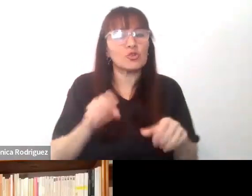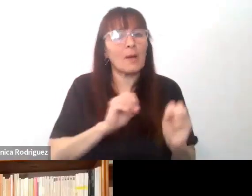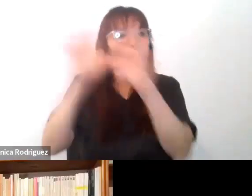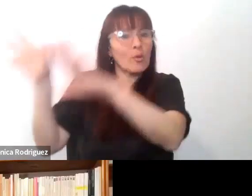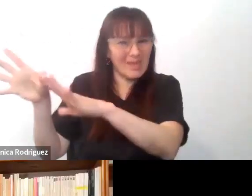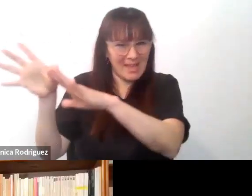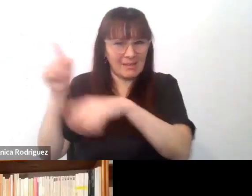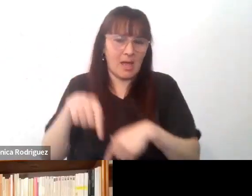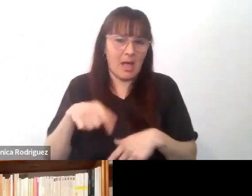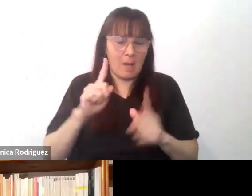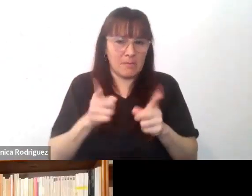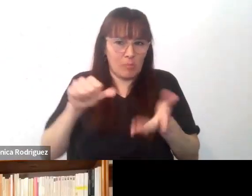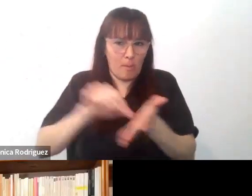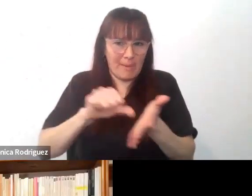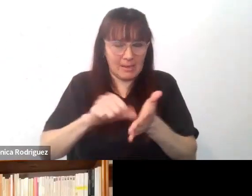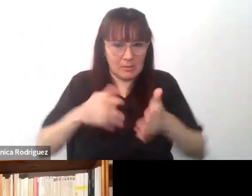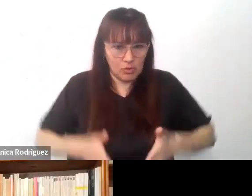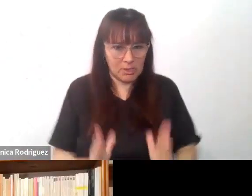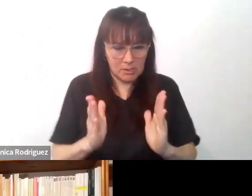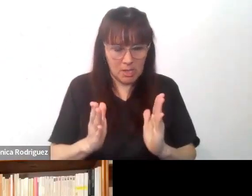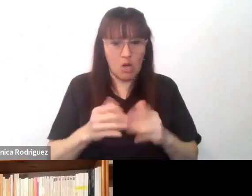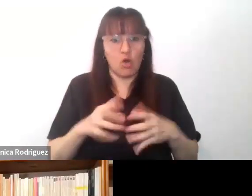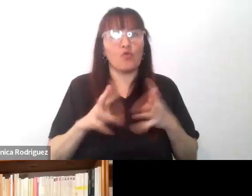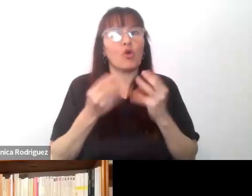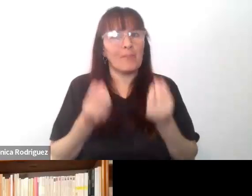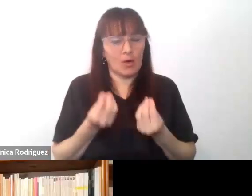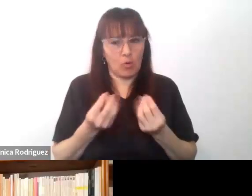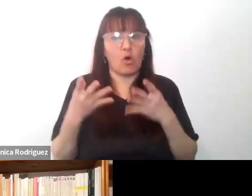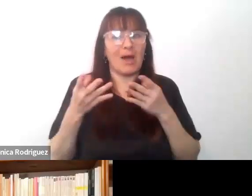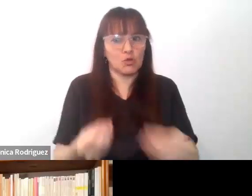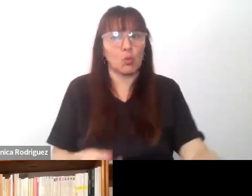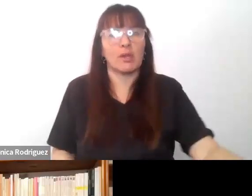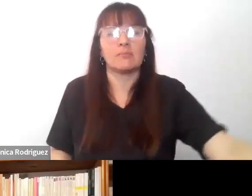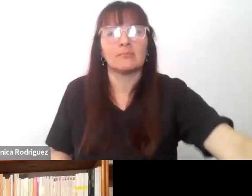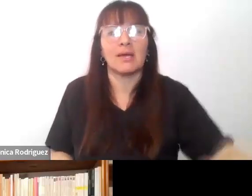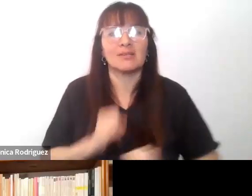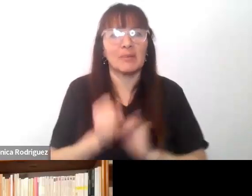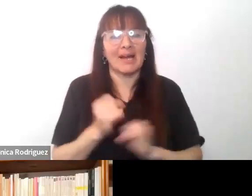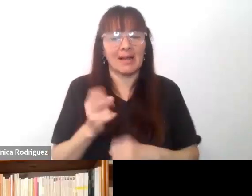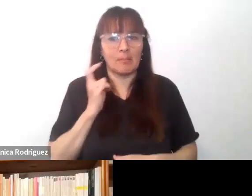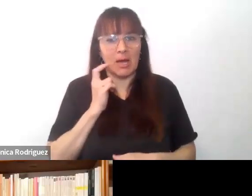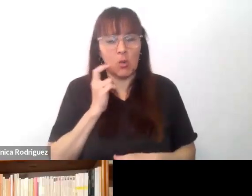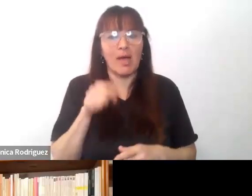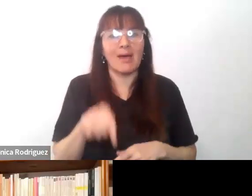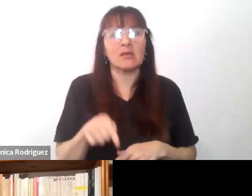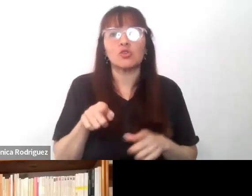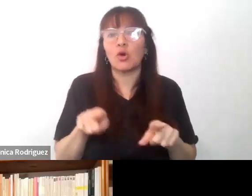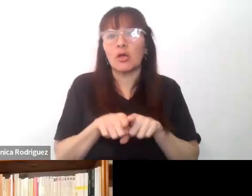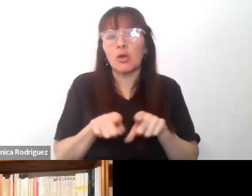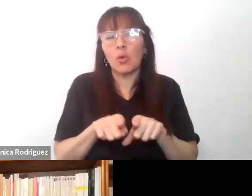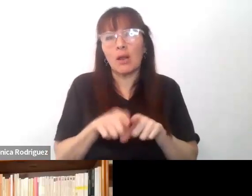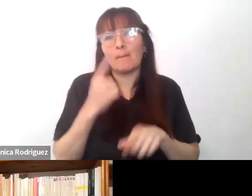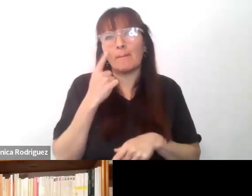a través de una ayuda que era un equivalente a 1.600